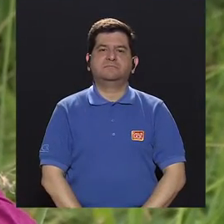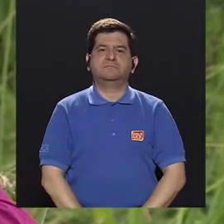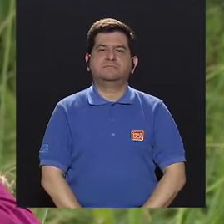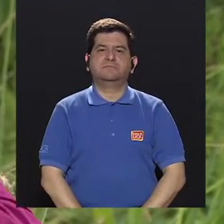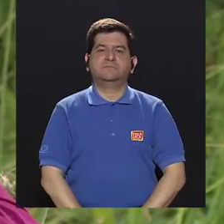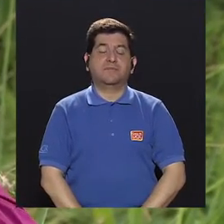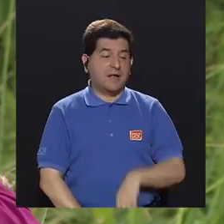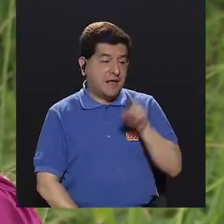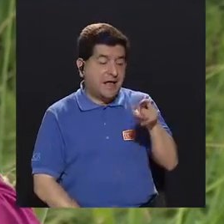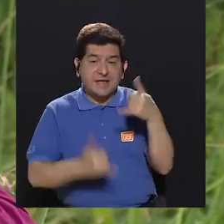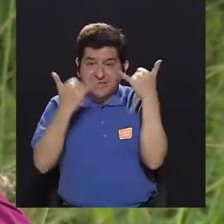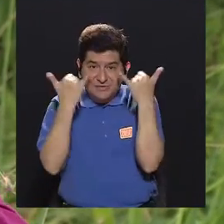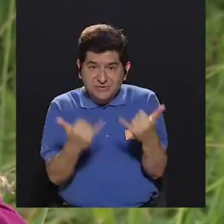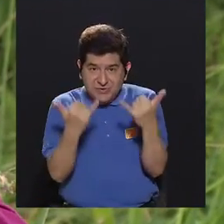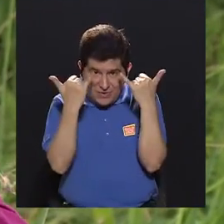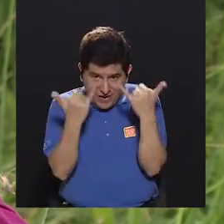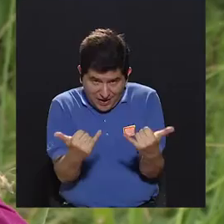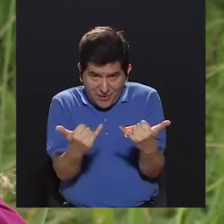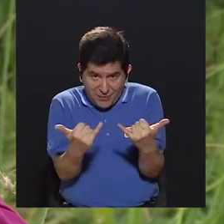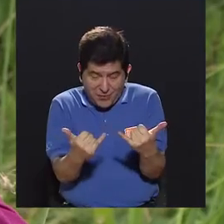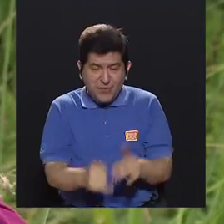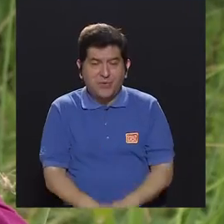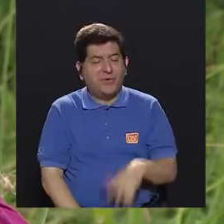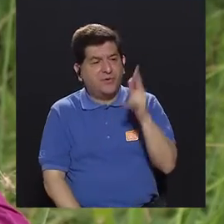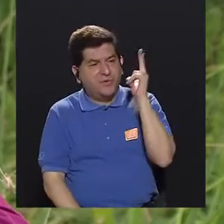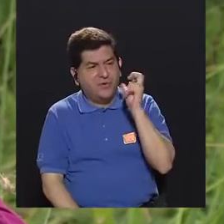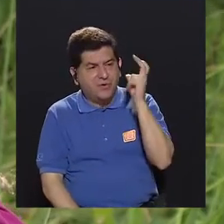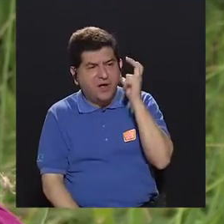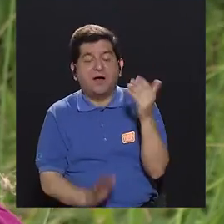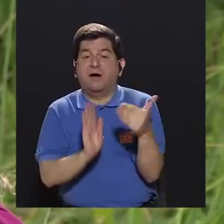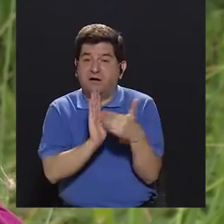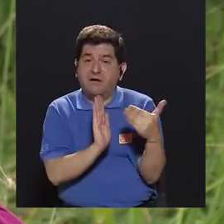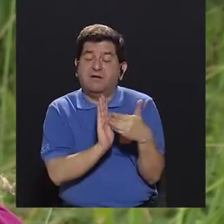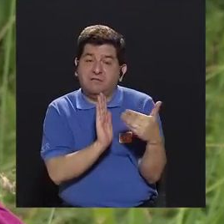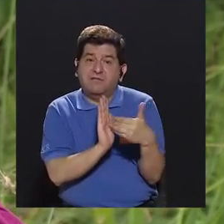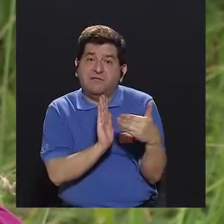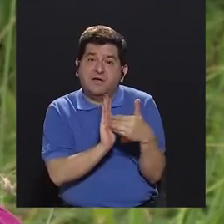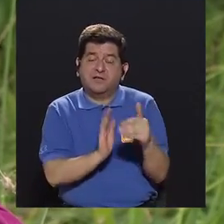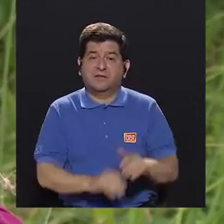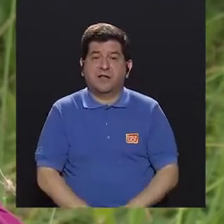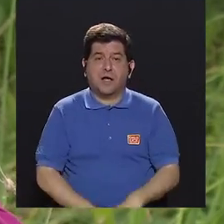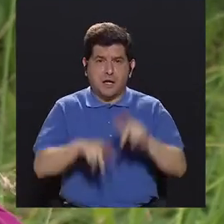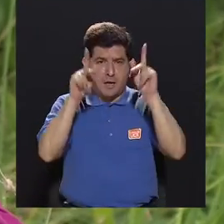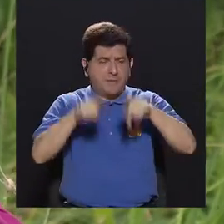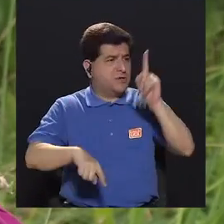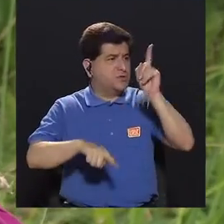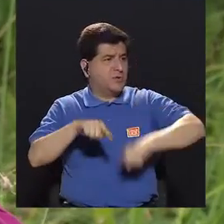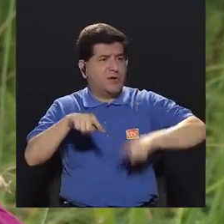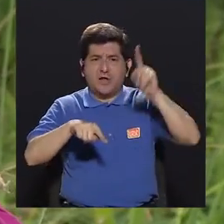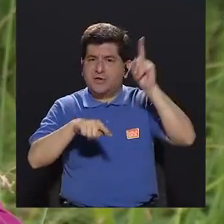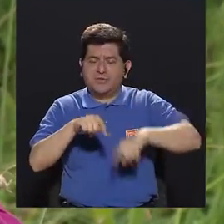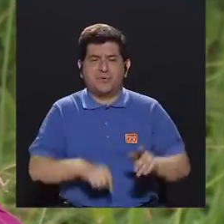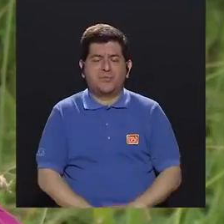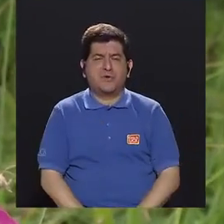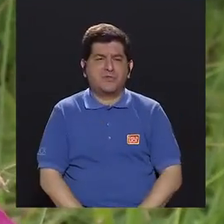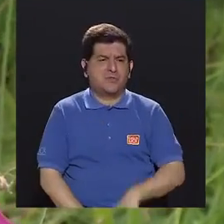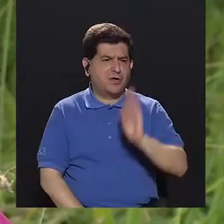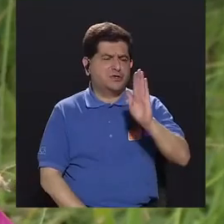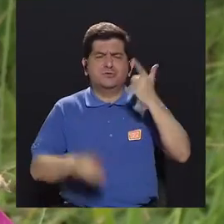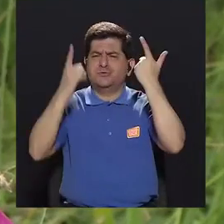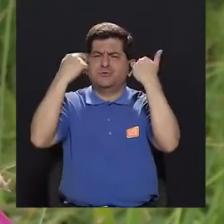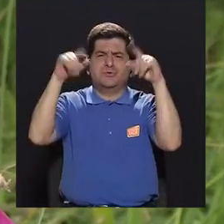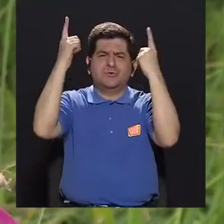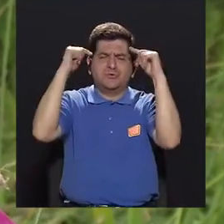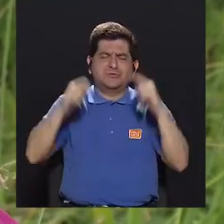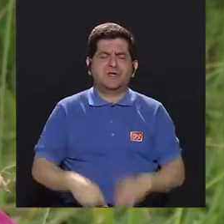¿Cómo incluso eso ahorita que lo están escuchando nos afecta? ¿Cuántas personas no han podido incluso celebrar sus grandes